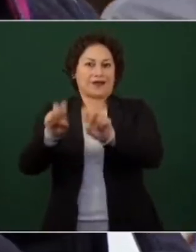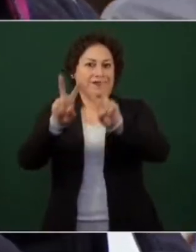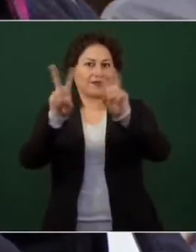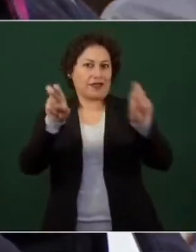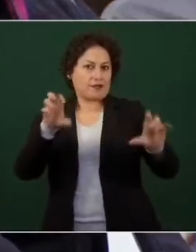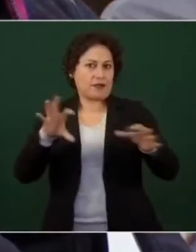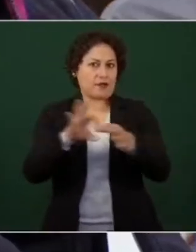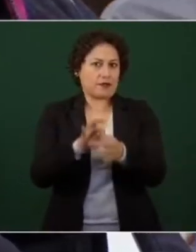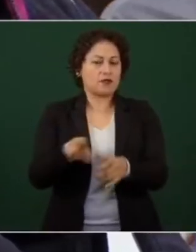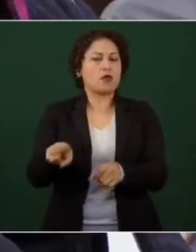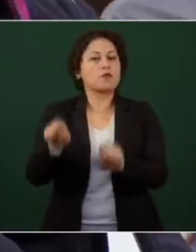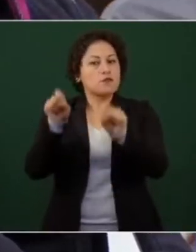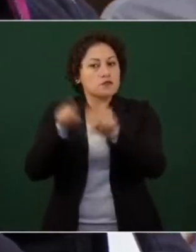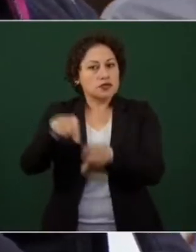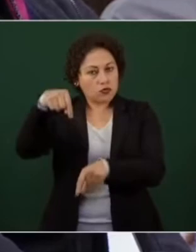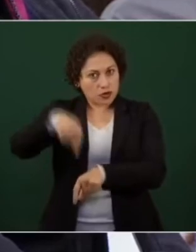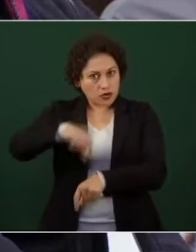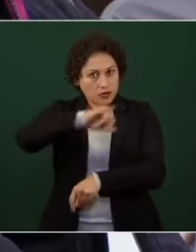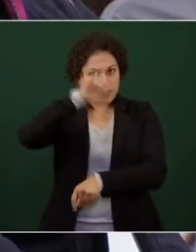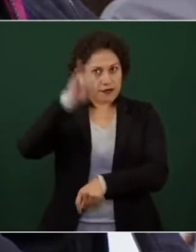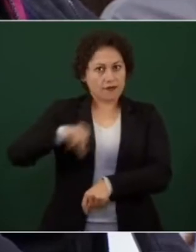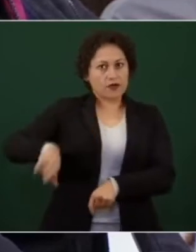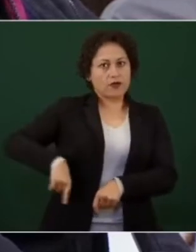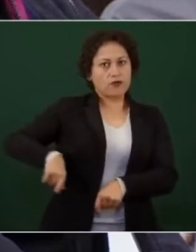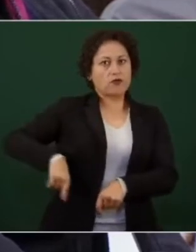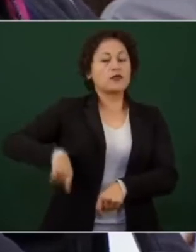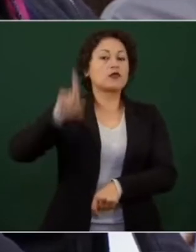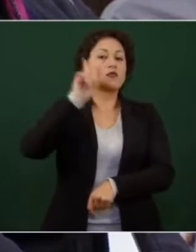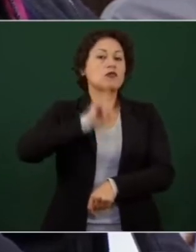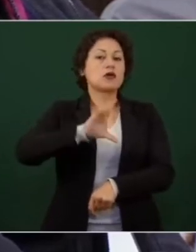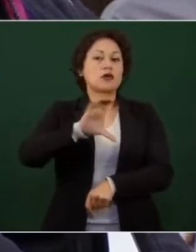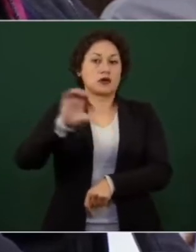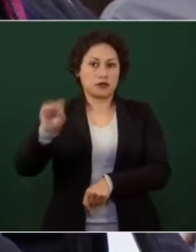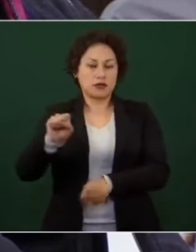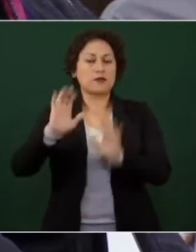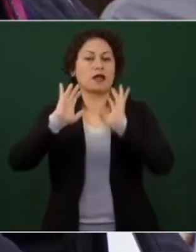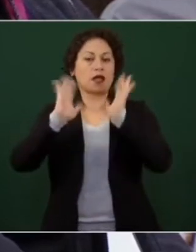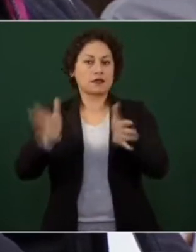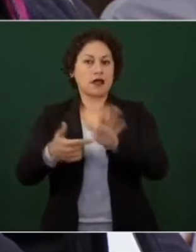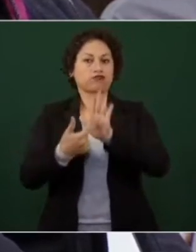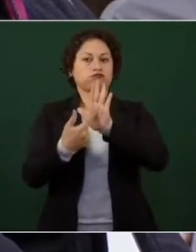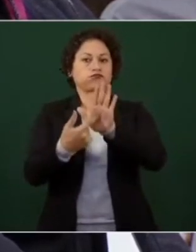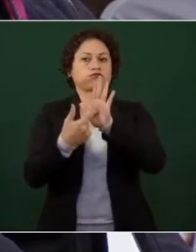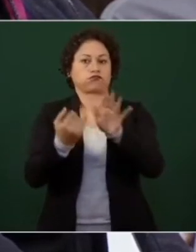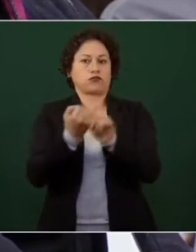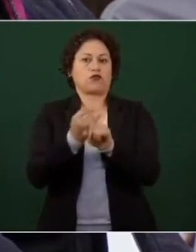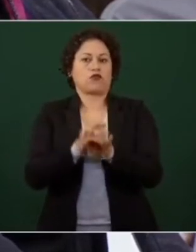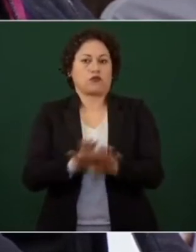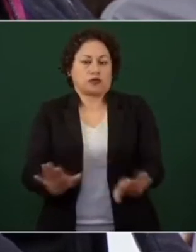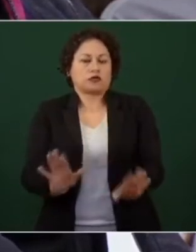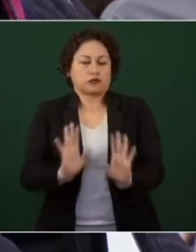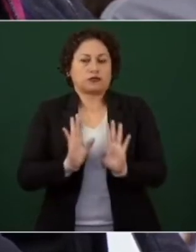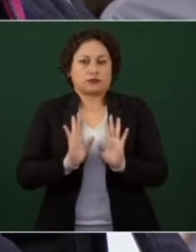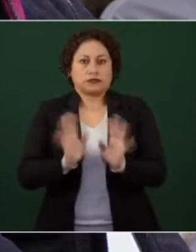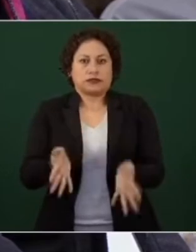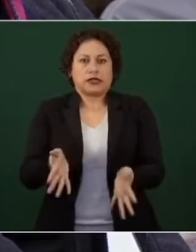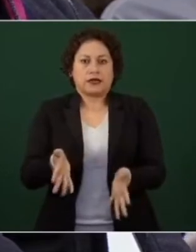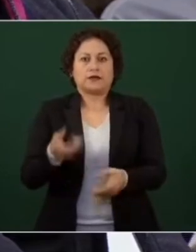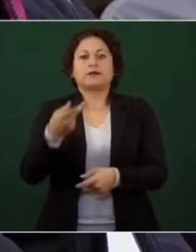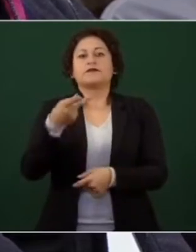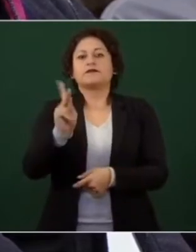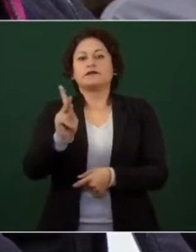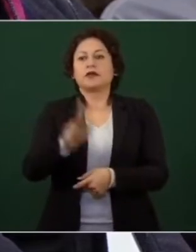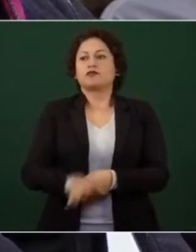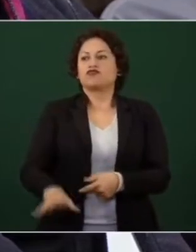aquí la jefa de gobierno de la Ciudad de México, la doctora Claudia Sheinbaum también ha informado y aquí hay mucha